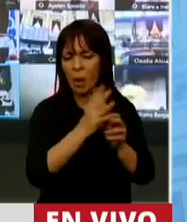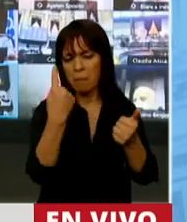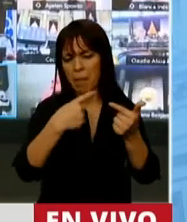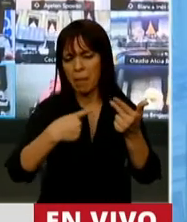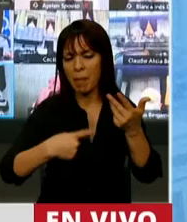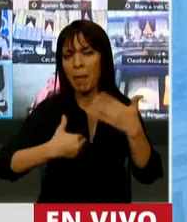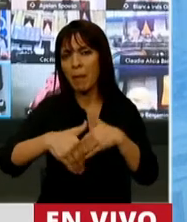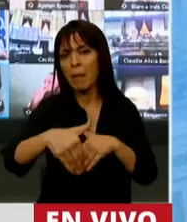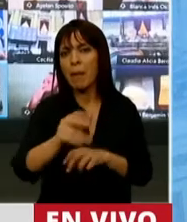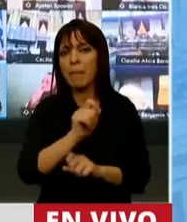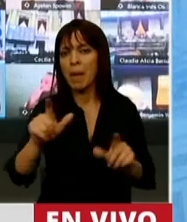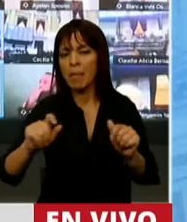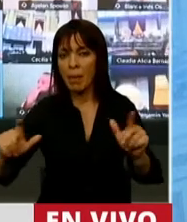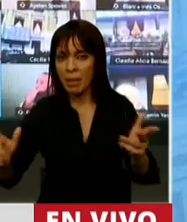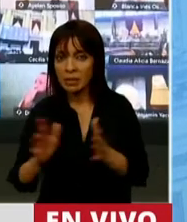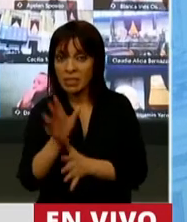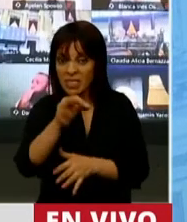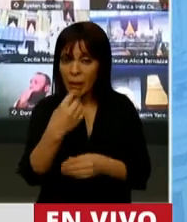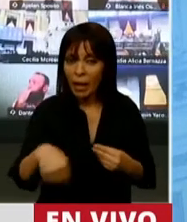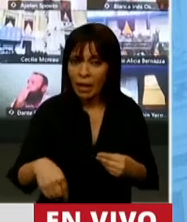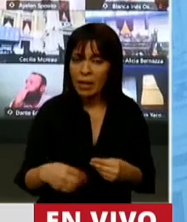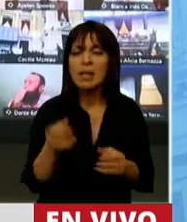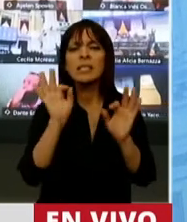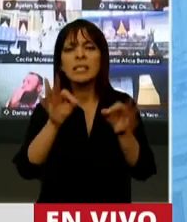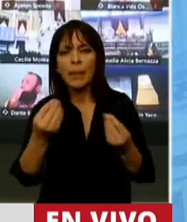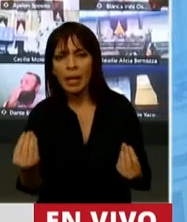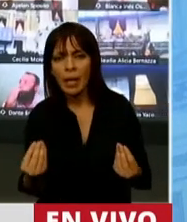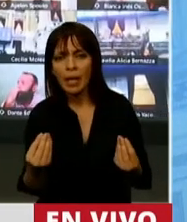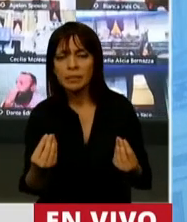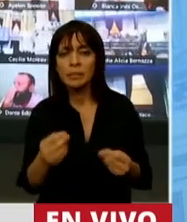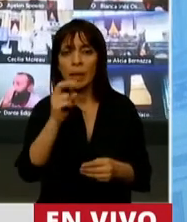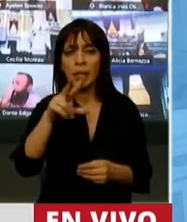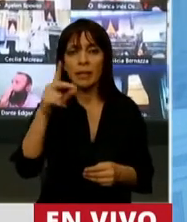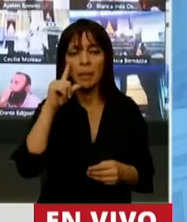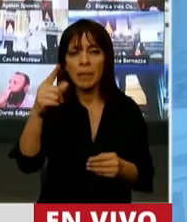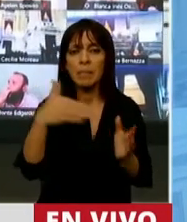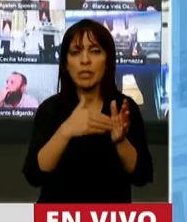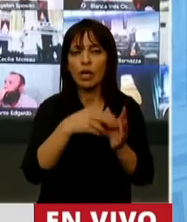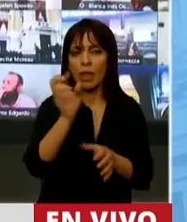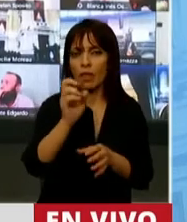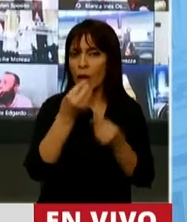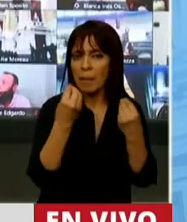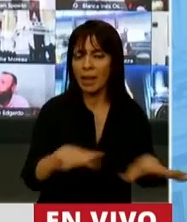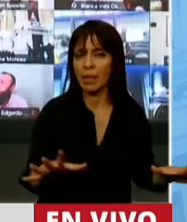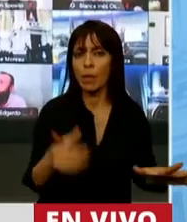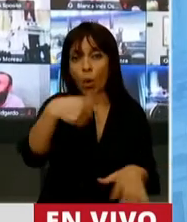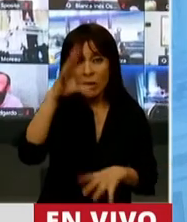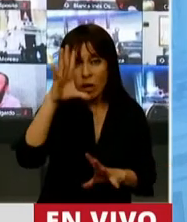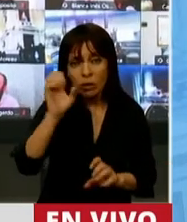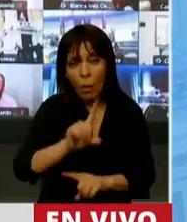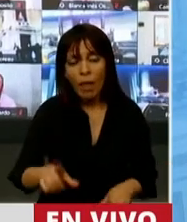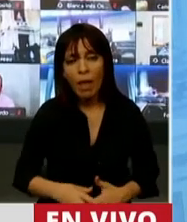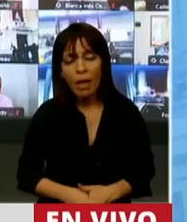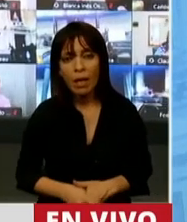¿Y sabe qué, presidente? ¿Saben qué, legisladores? Perdimos 23 mil millones de dólares. ¿O no se acuerdan?